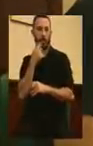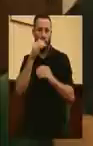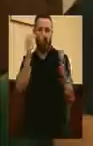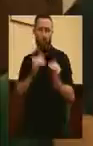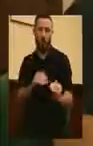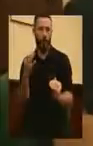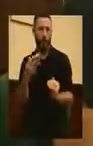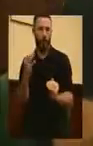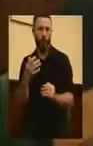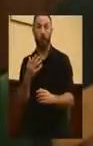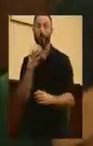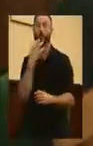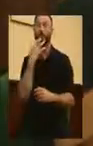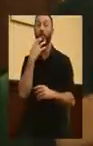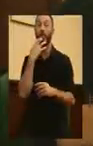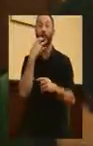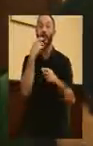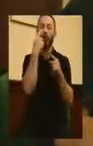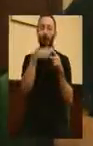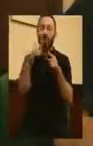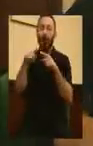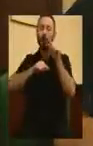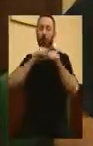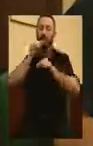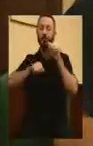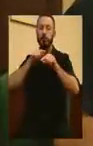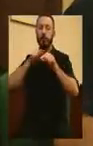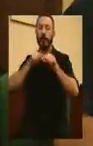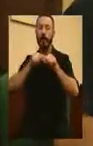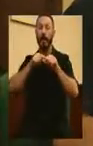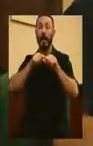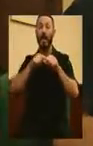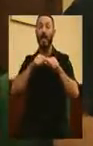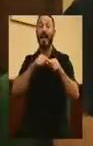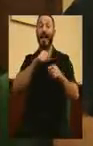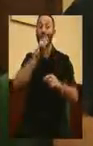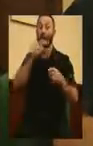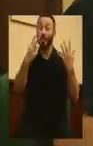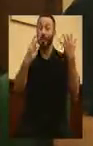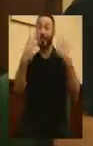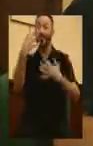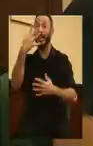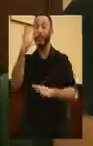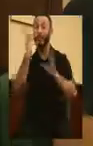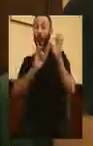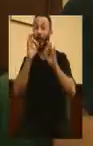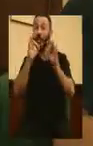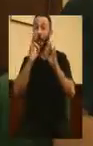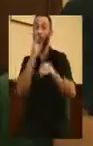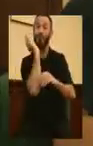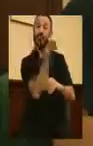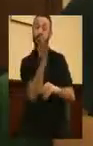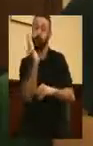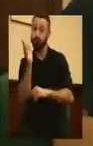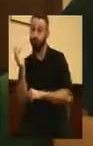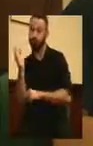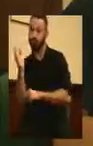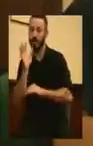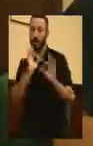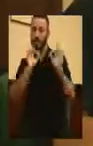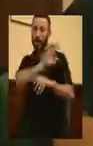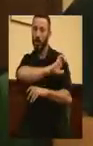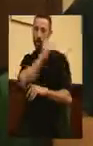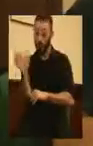a niveles recomendables de partículas afecta a más del 85% de la población urbana europea, si se siguen los umbrales